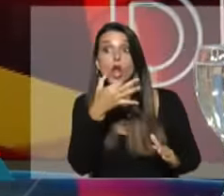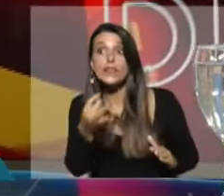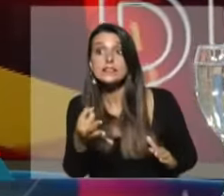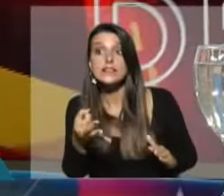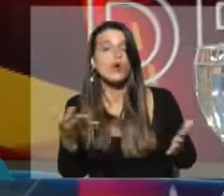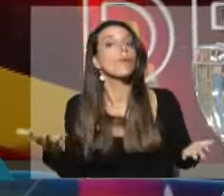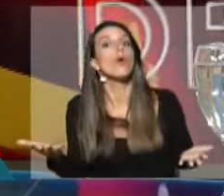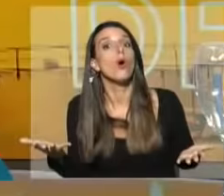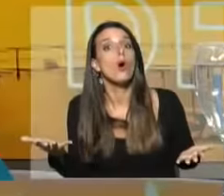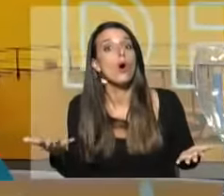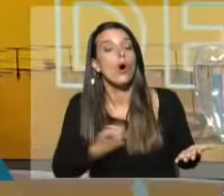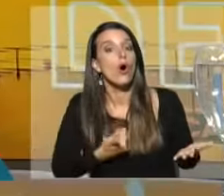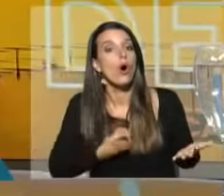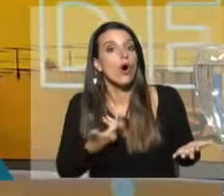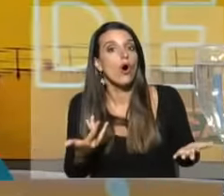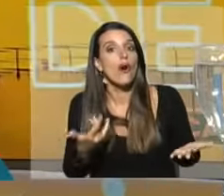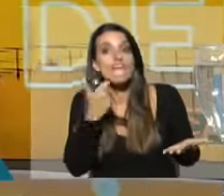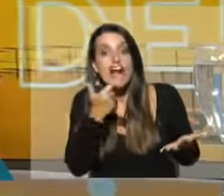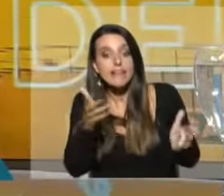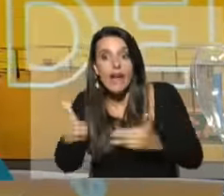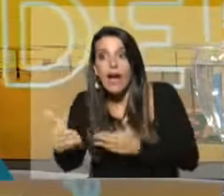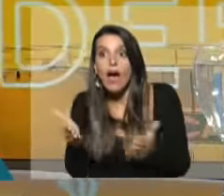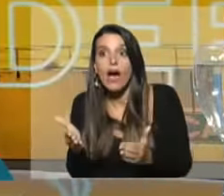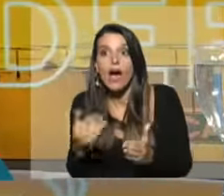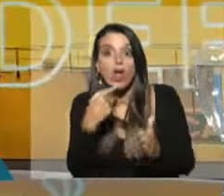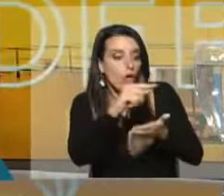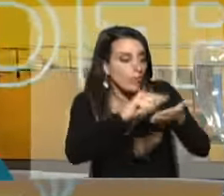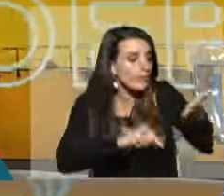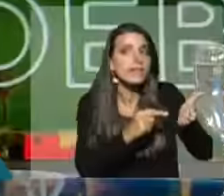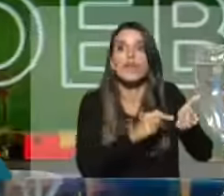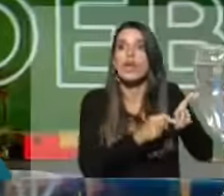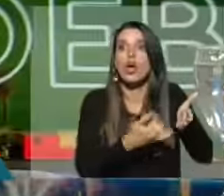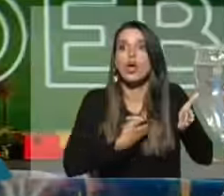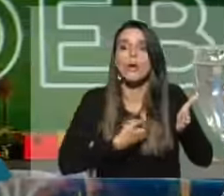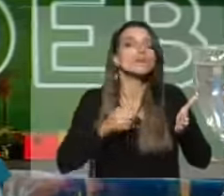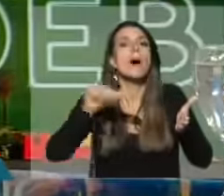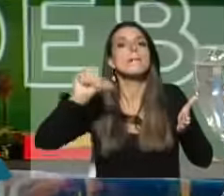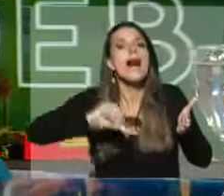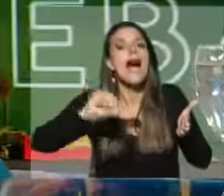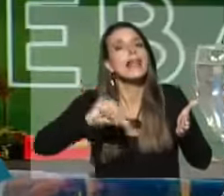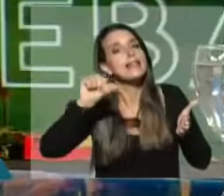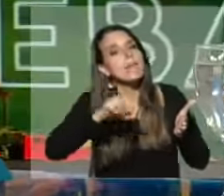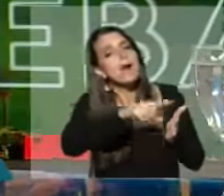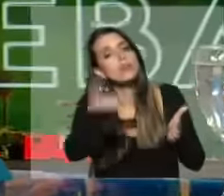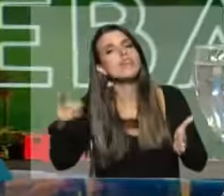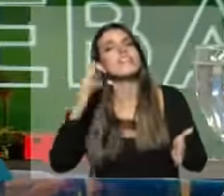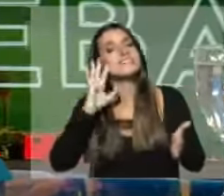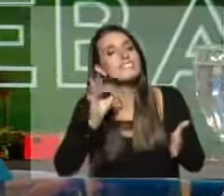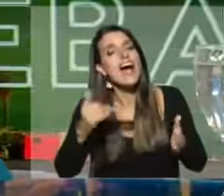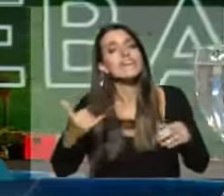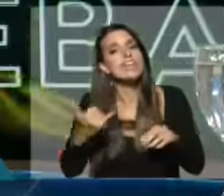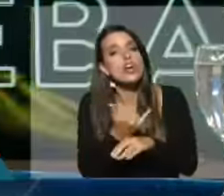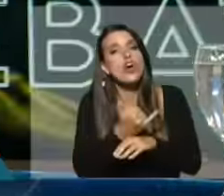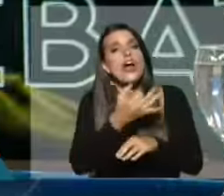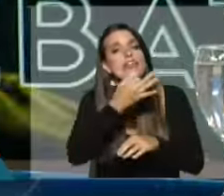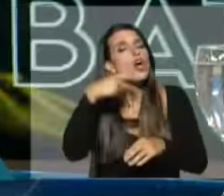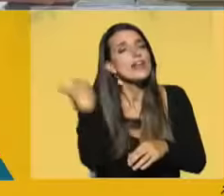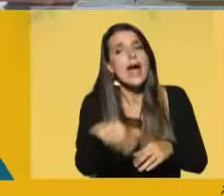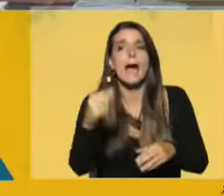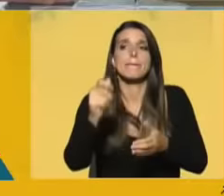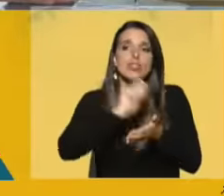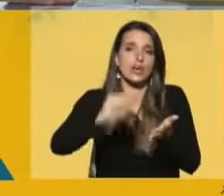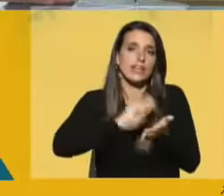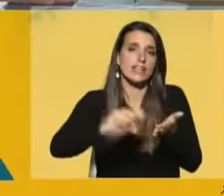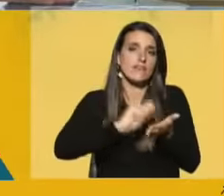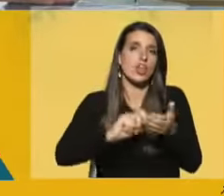una desgracia. Y eso está mal redactado, eso está mal, penadeces, eso está mal. Y ustedes lo saben. Redactaron a las corridas.